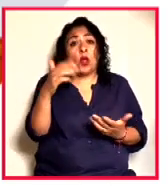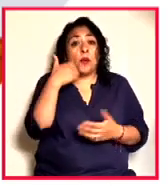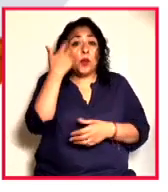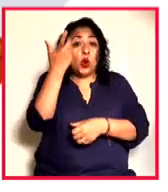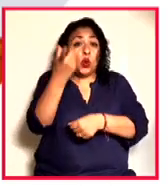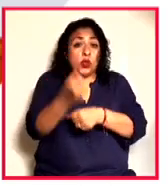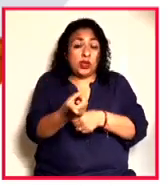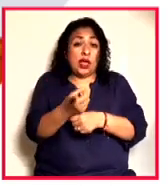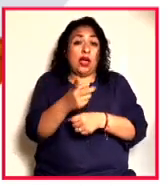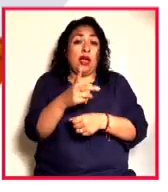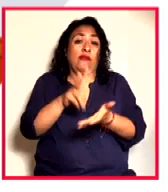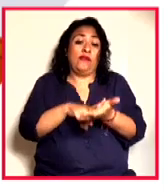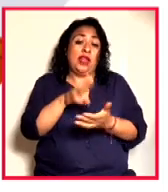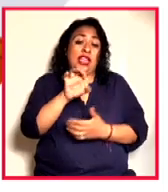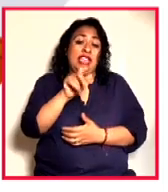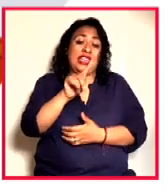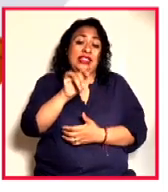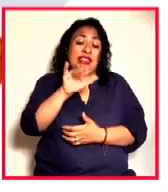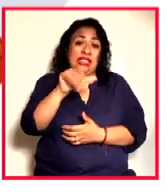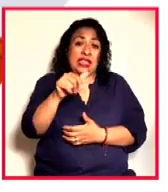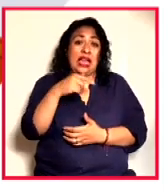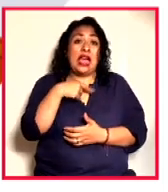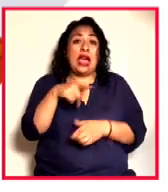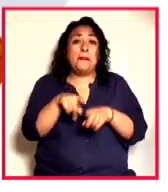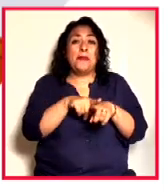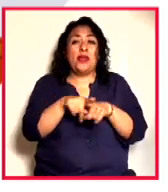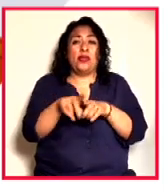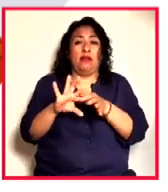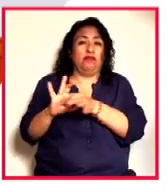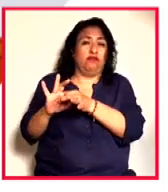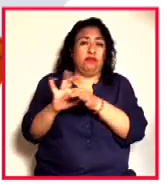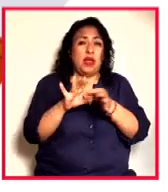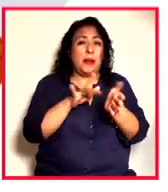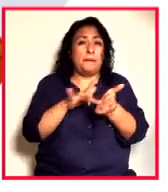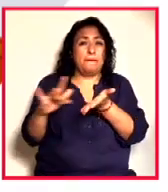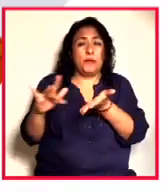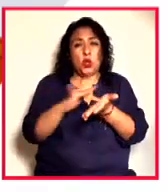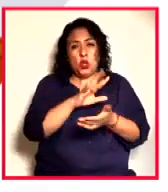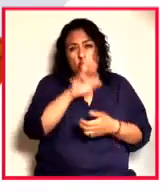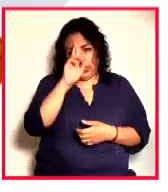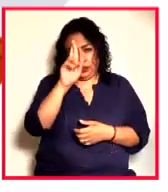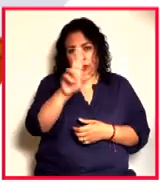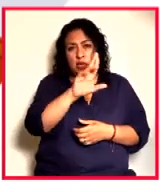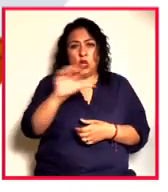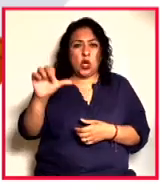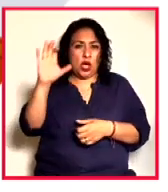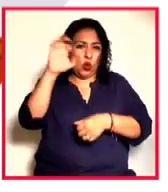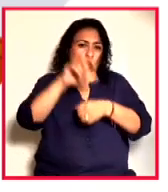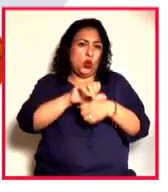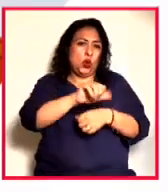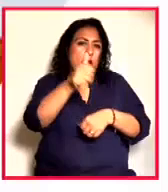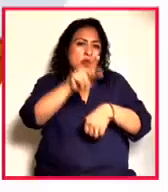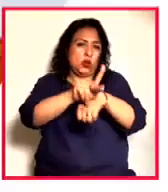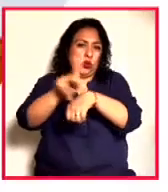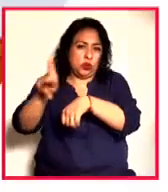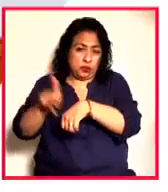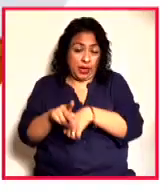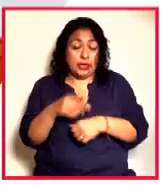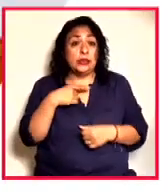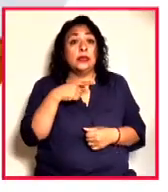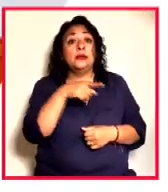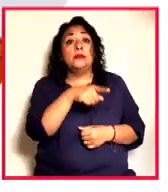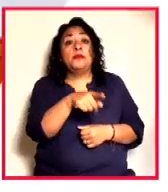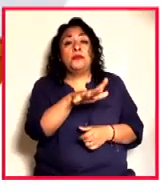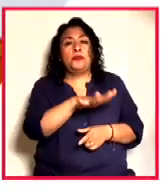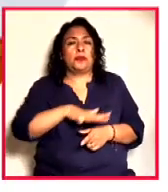la ética y la hermandad en el respeto a las culturas de otros países. Estamos en el ámbito